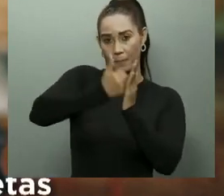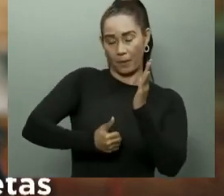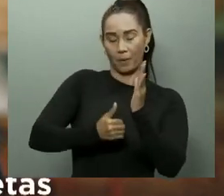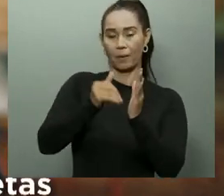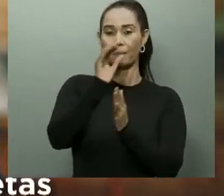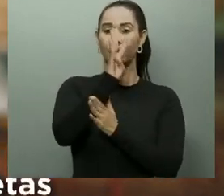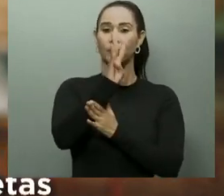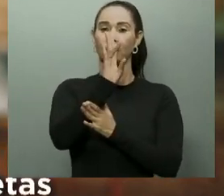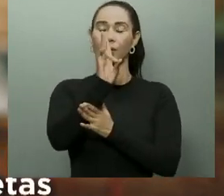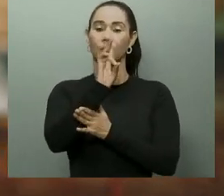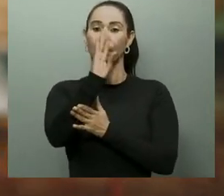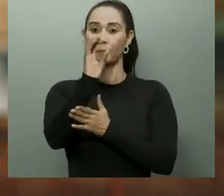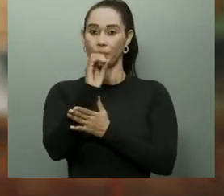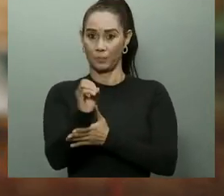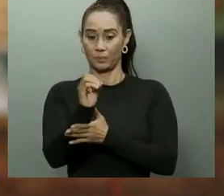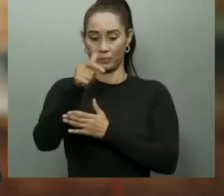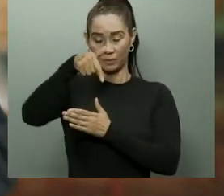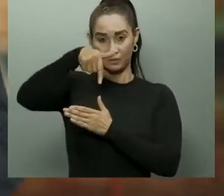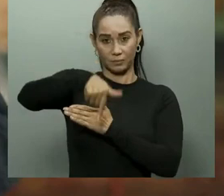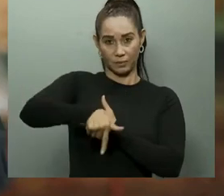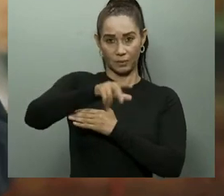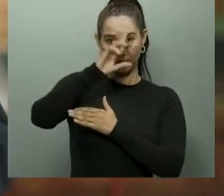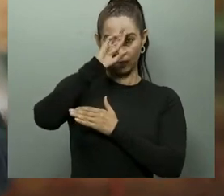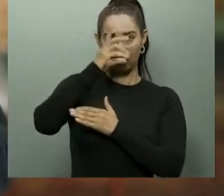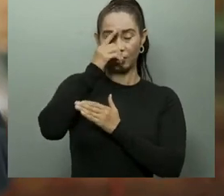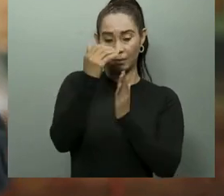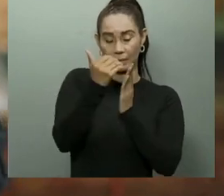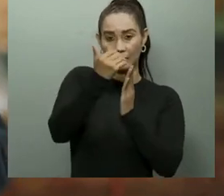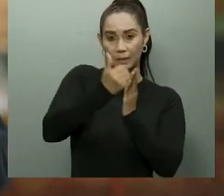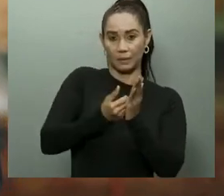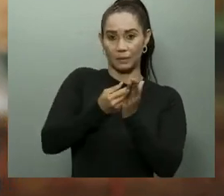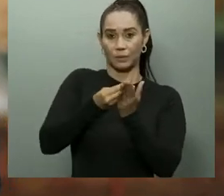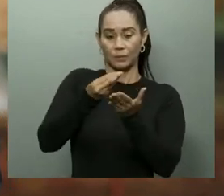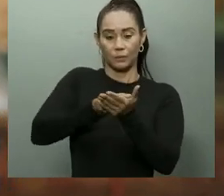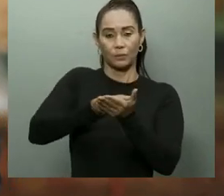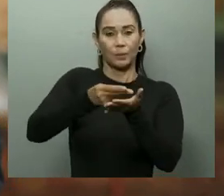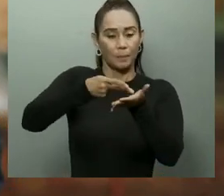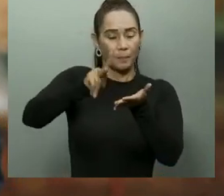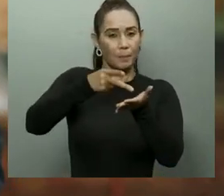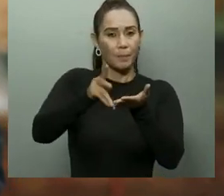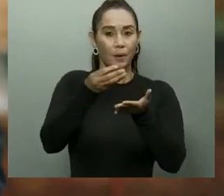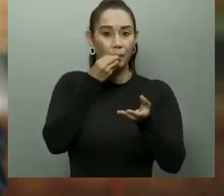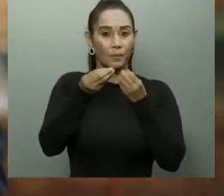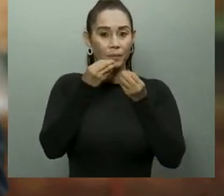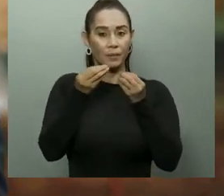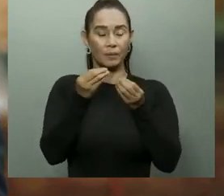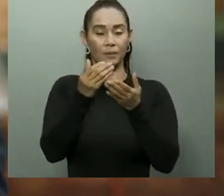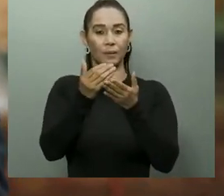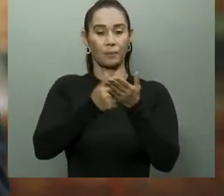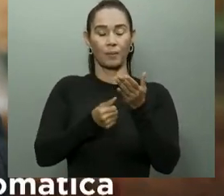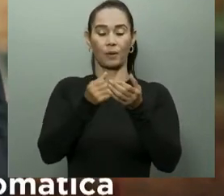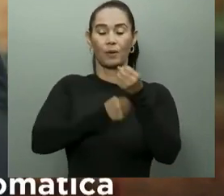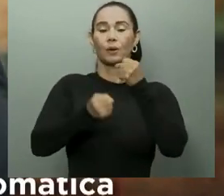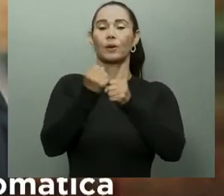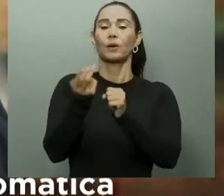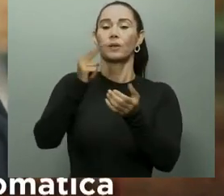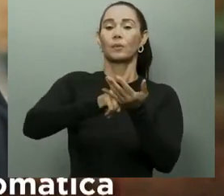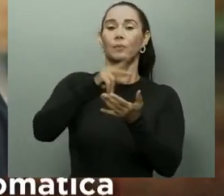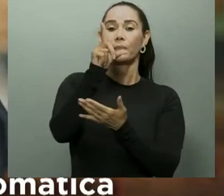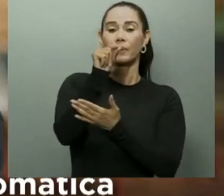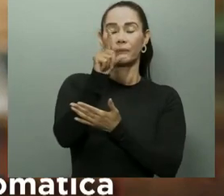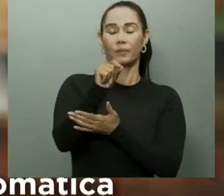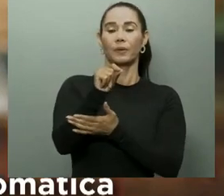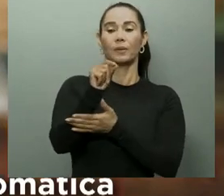del país, la reducción de dietas alcanzó un 2 mil 136% respecto al 2020, y en